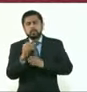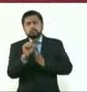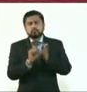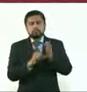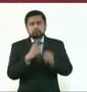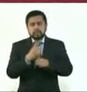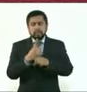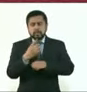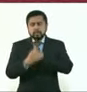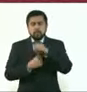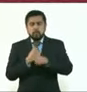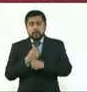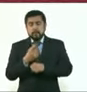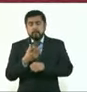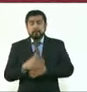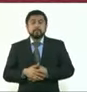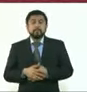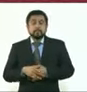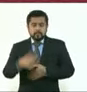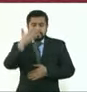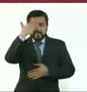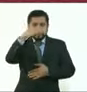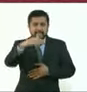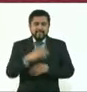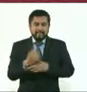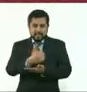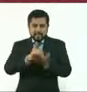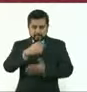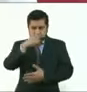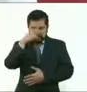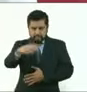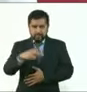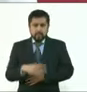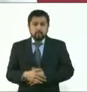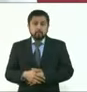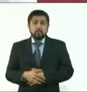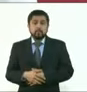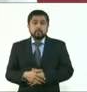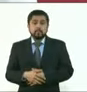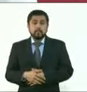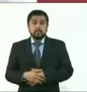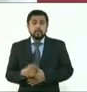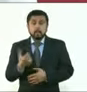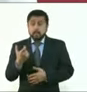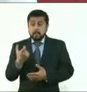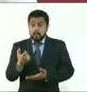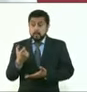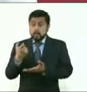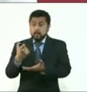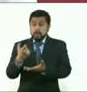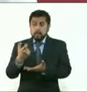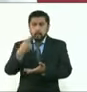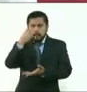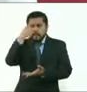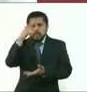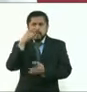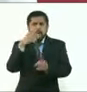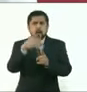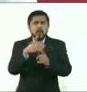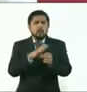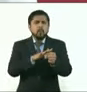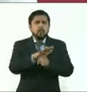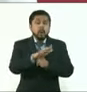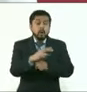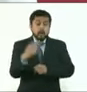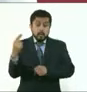siempre saben, en la Ciudad de México los recursos del pueblo son sagrados y se ocupan para lo que se